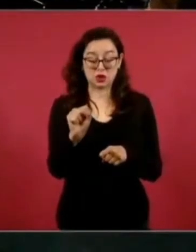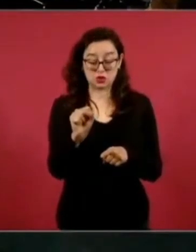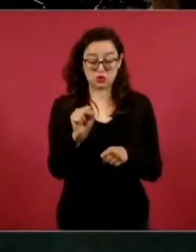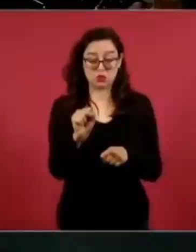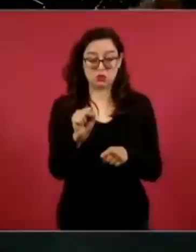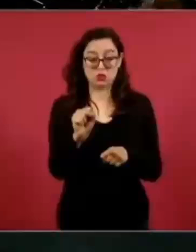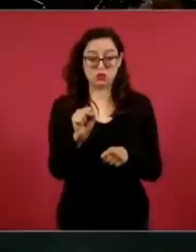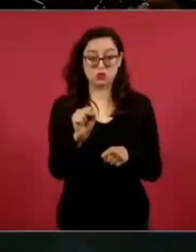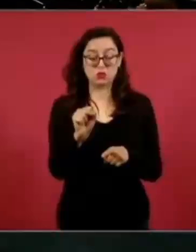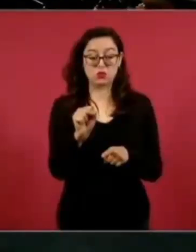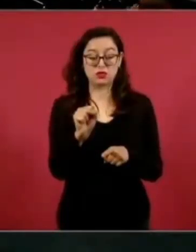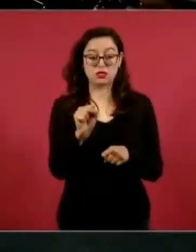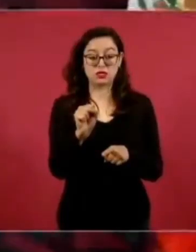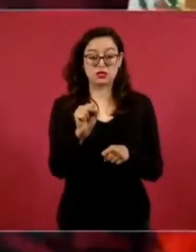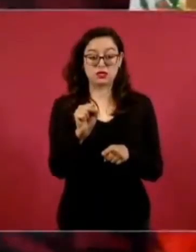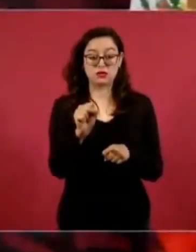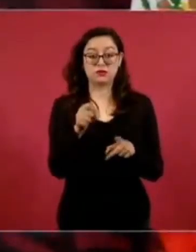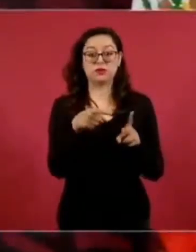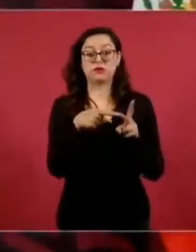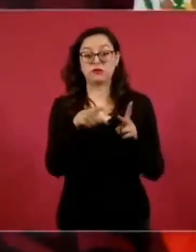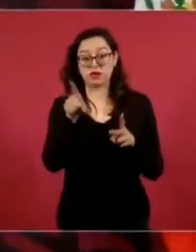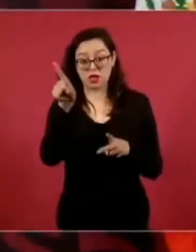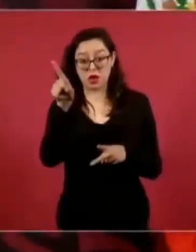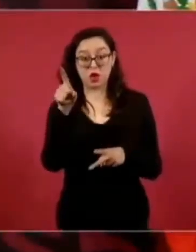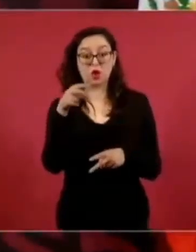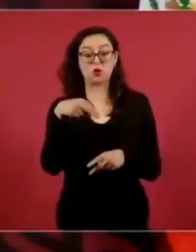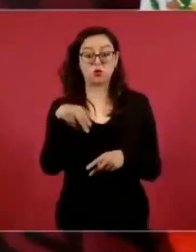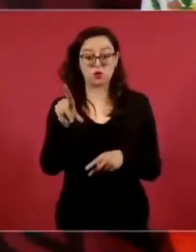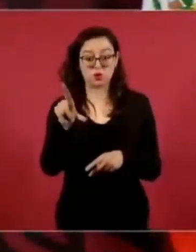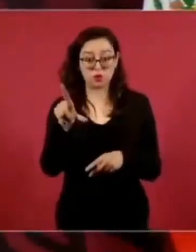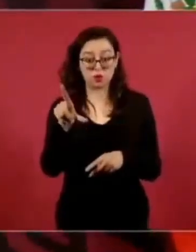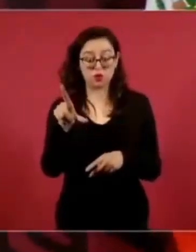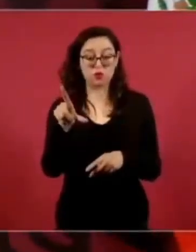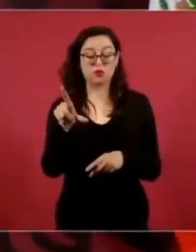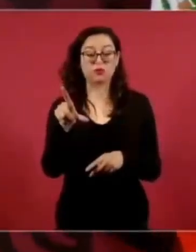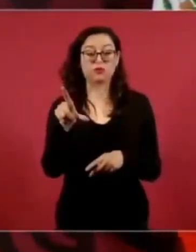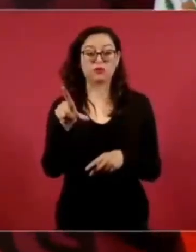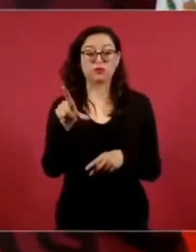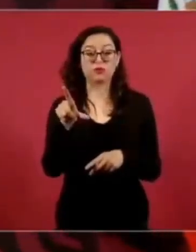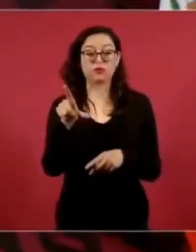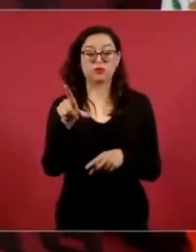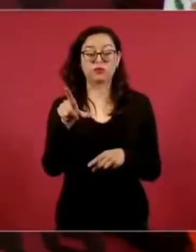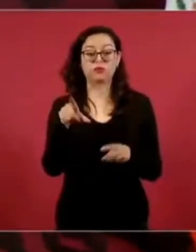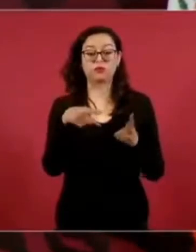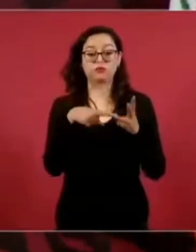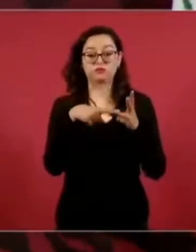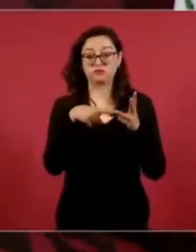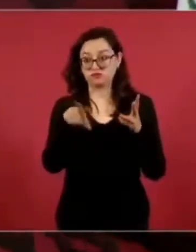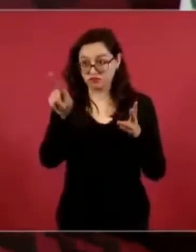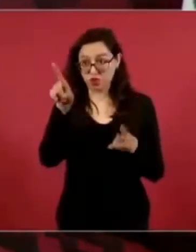Nuevo León, para Nuevo Laredo.